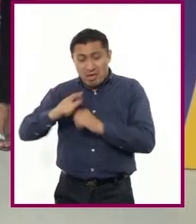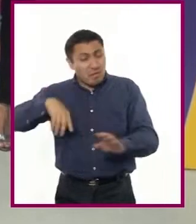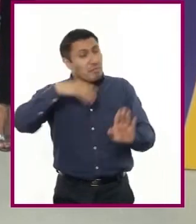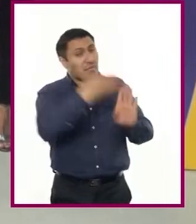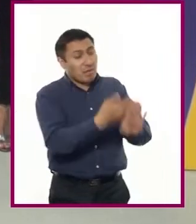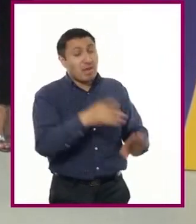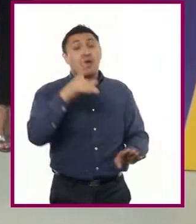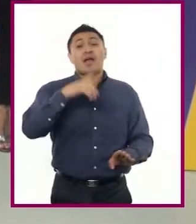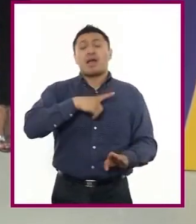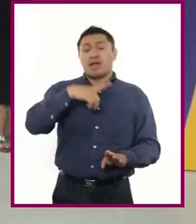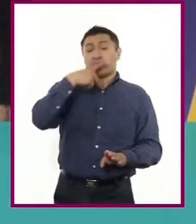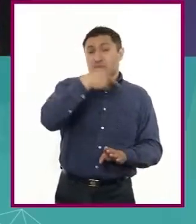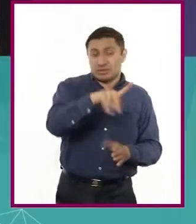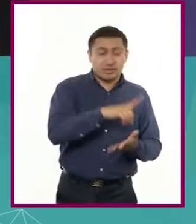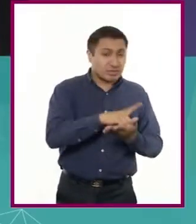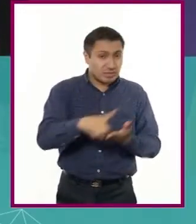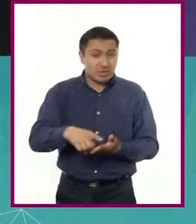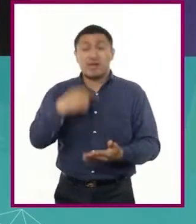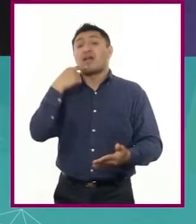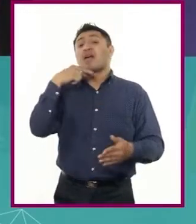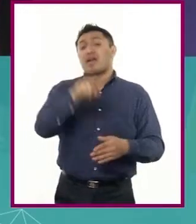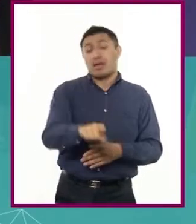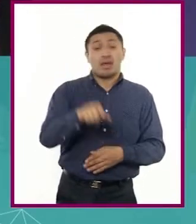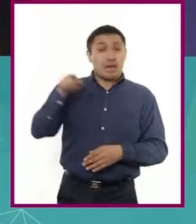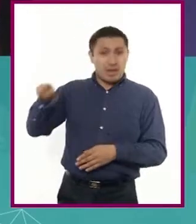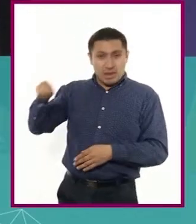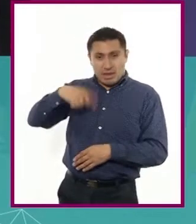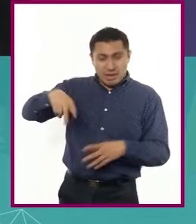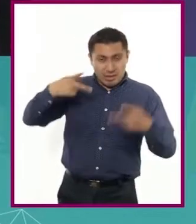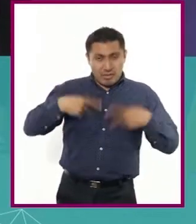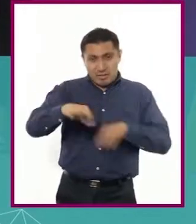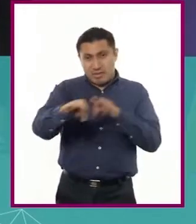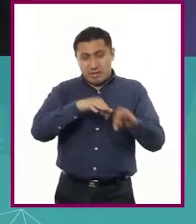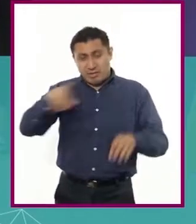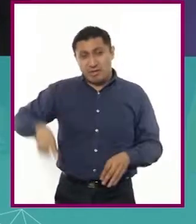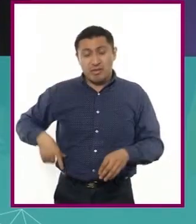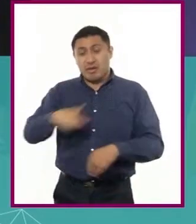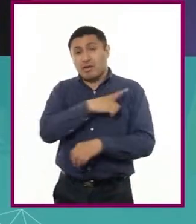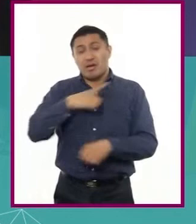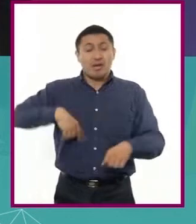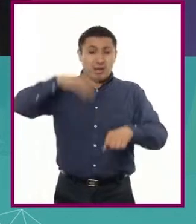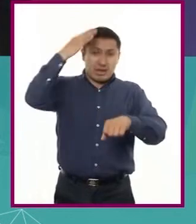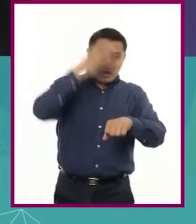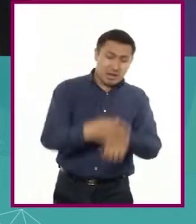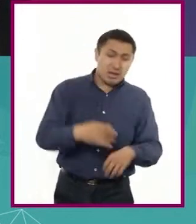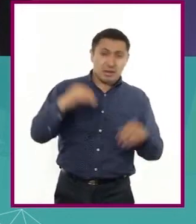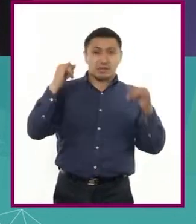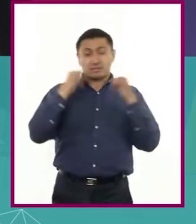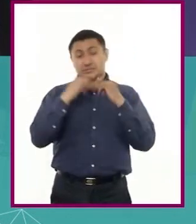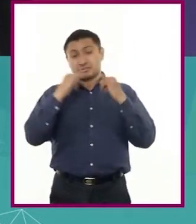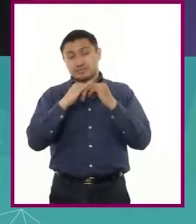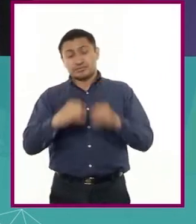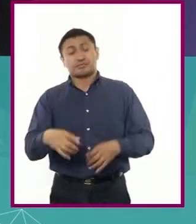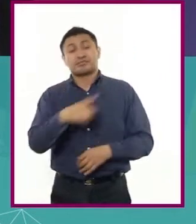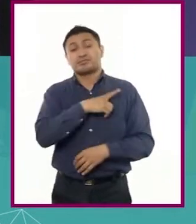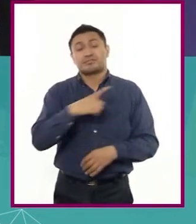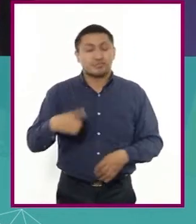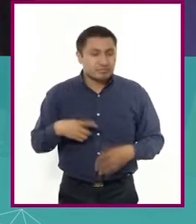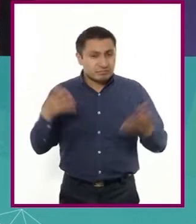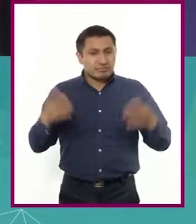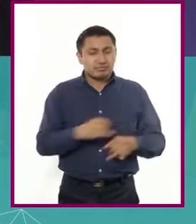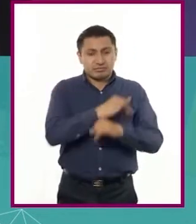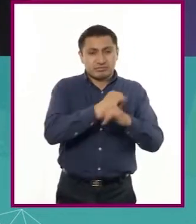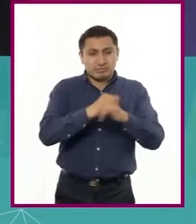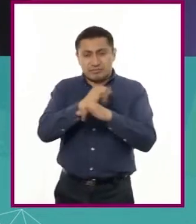a exponer su queja. Y los servidores públicos deben ser sancionados por una instancia que lleve el seguimiento